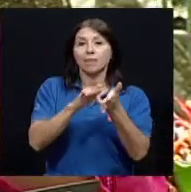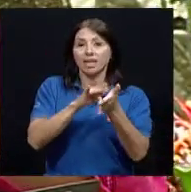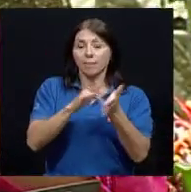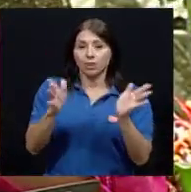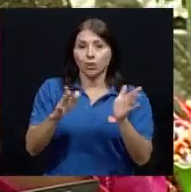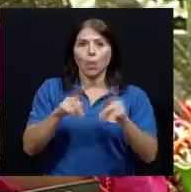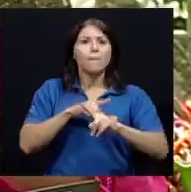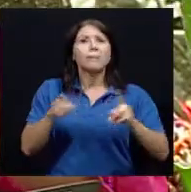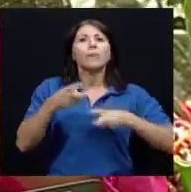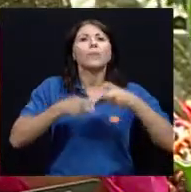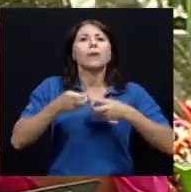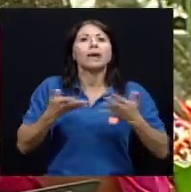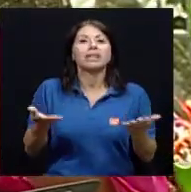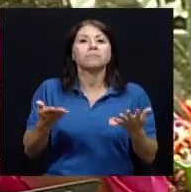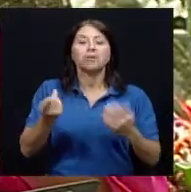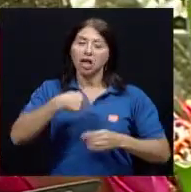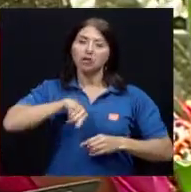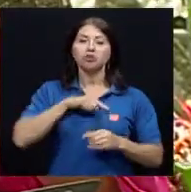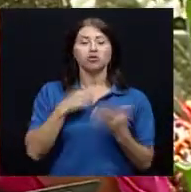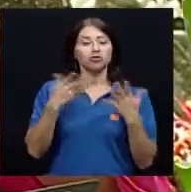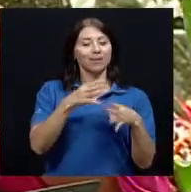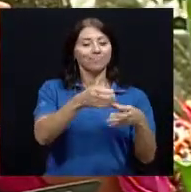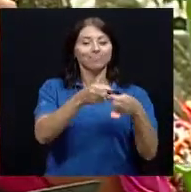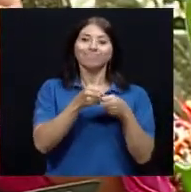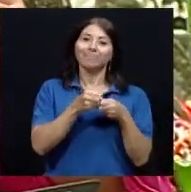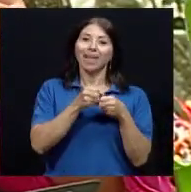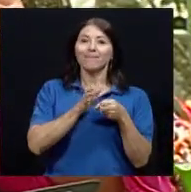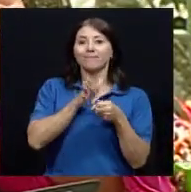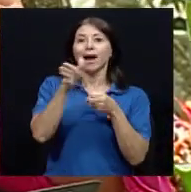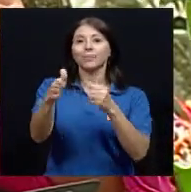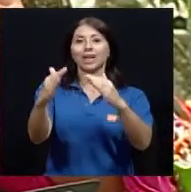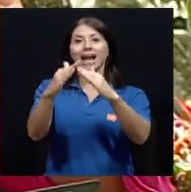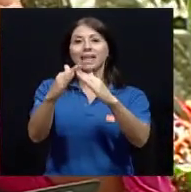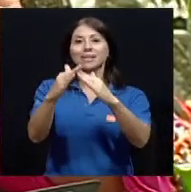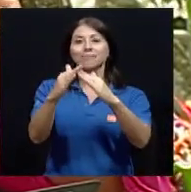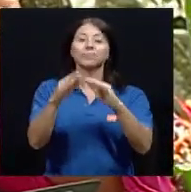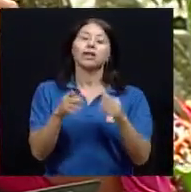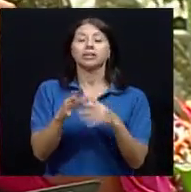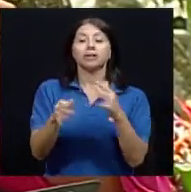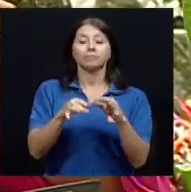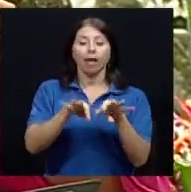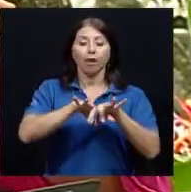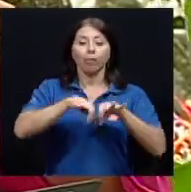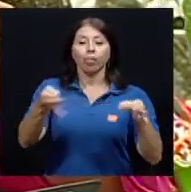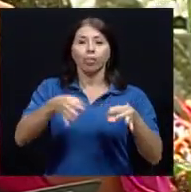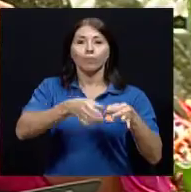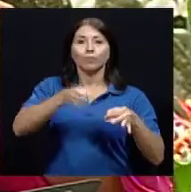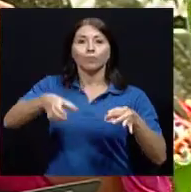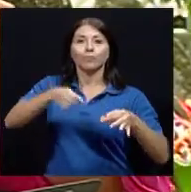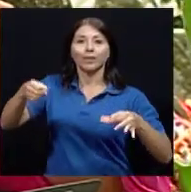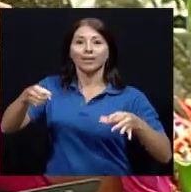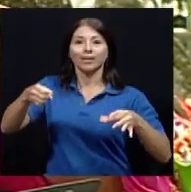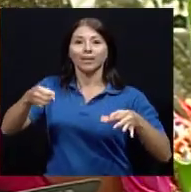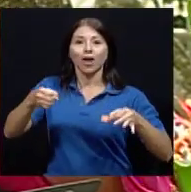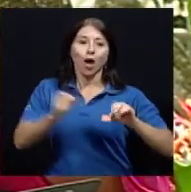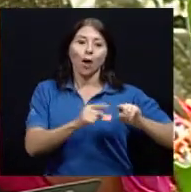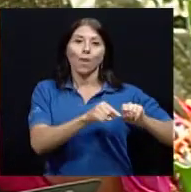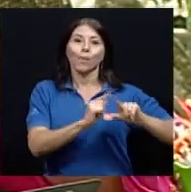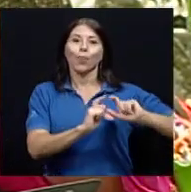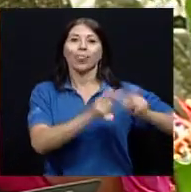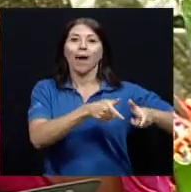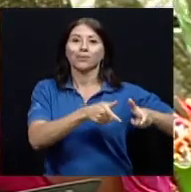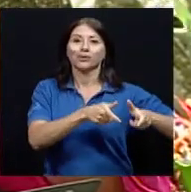abrimos, lo botamos, dejamos los blister que son estas tiritas como tal de medicamento y botamos las indicaciones y eso es muy